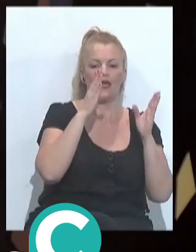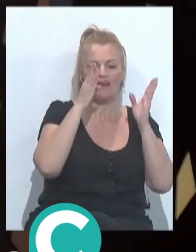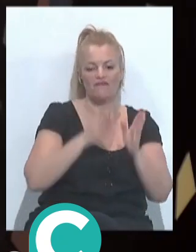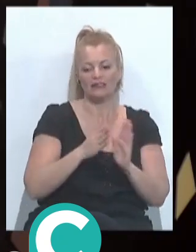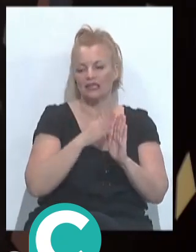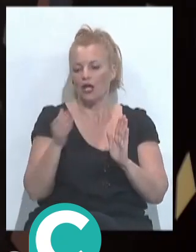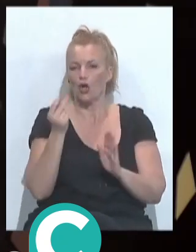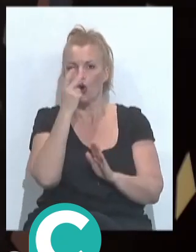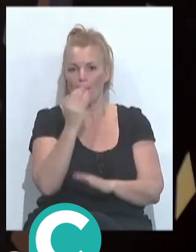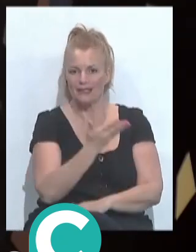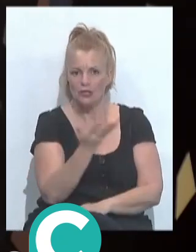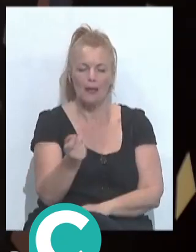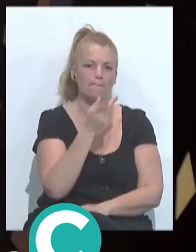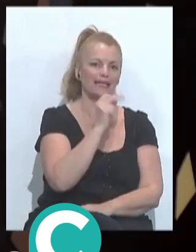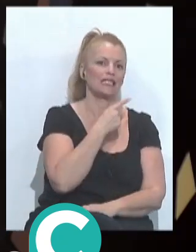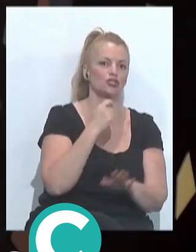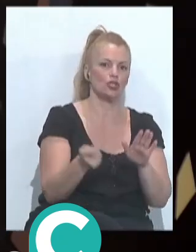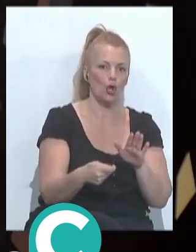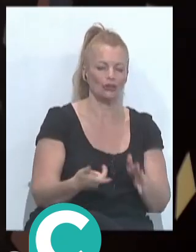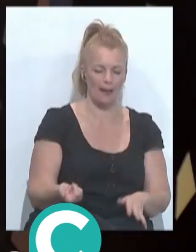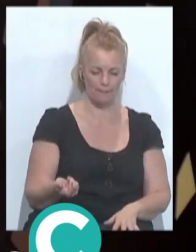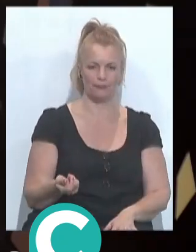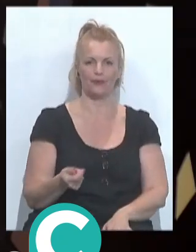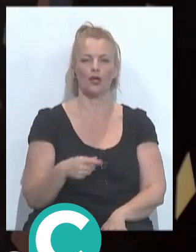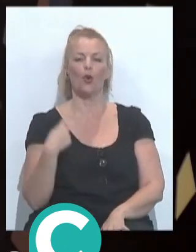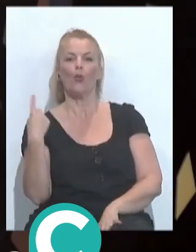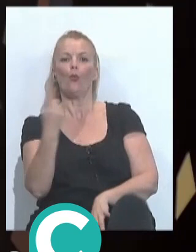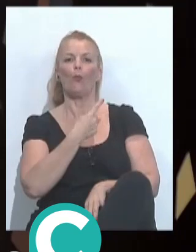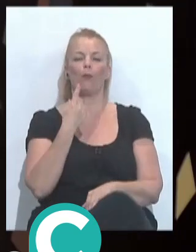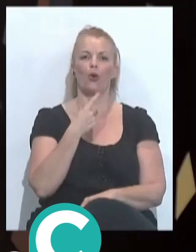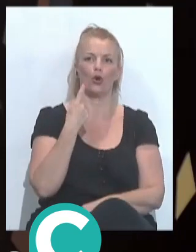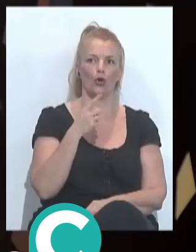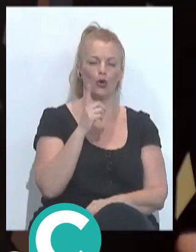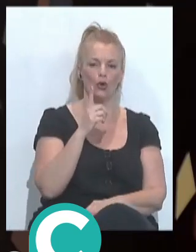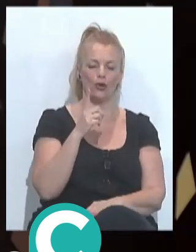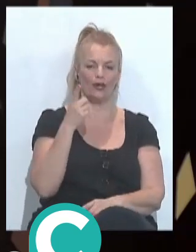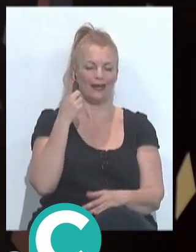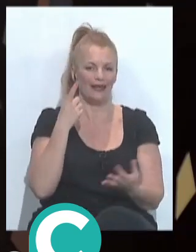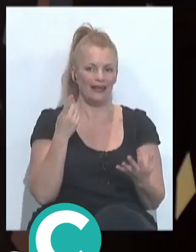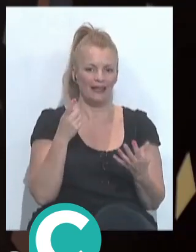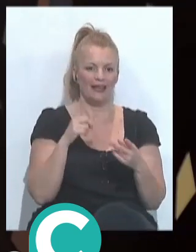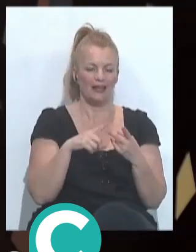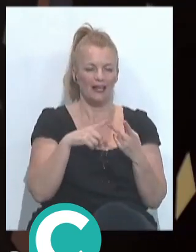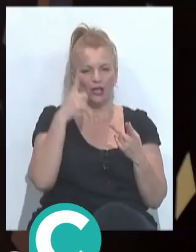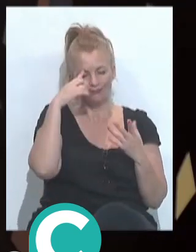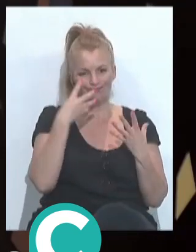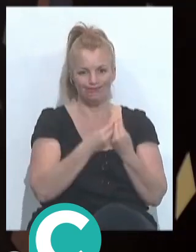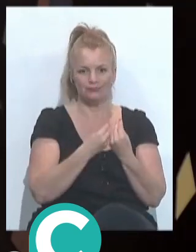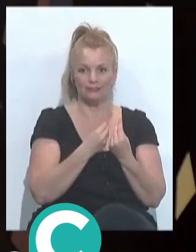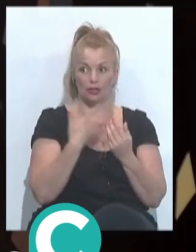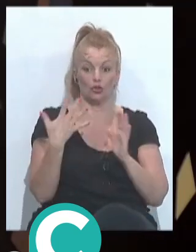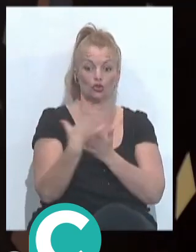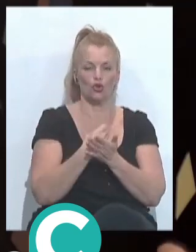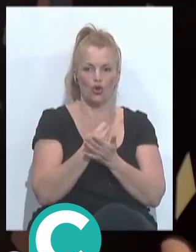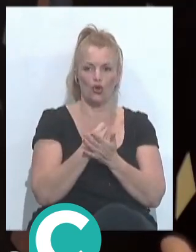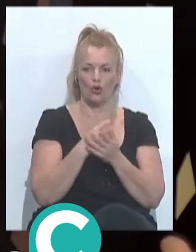20 comparsas, 20 chirigotas... lo que hablamos de ensayos... Claro, lo es un poco surrealista también de nuestro concurso que muchas veces lo hablamos es que, claro,